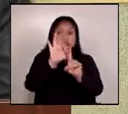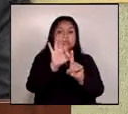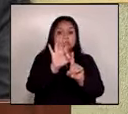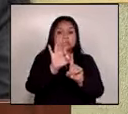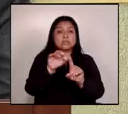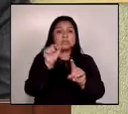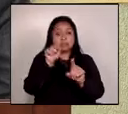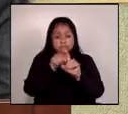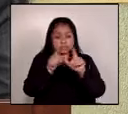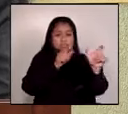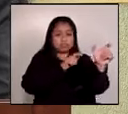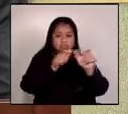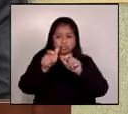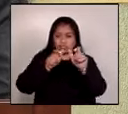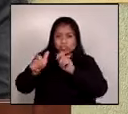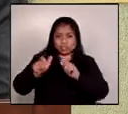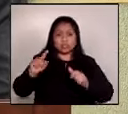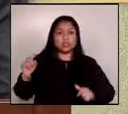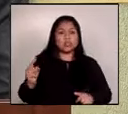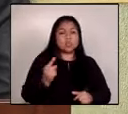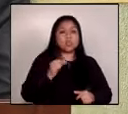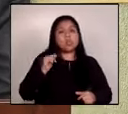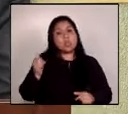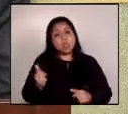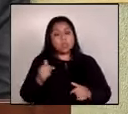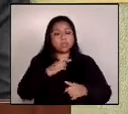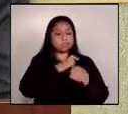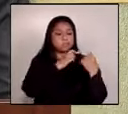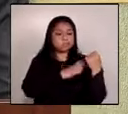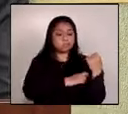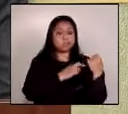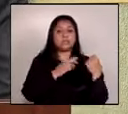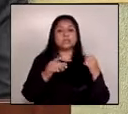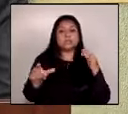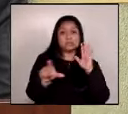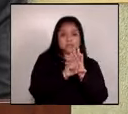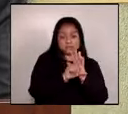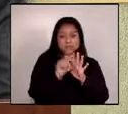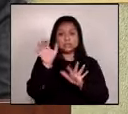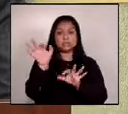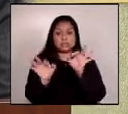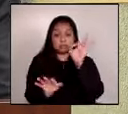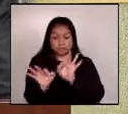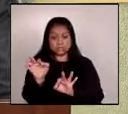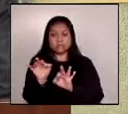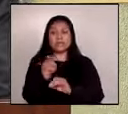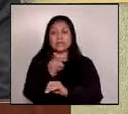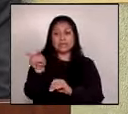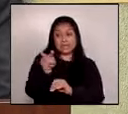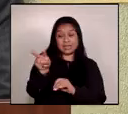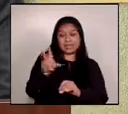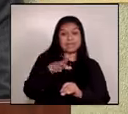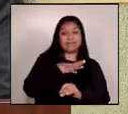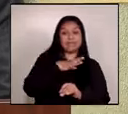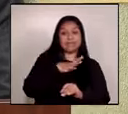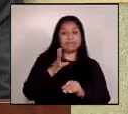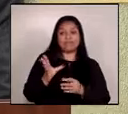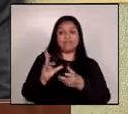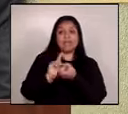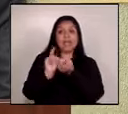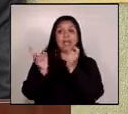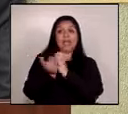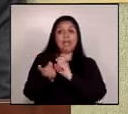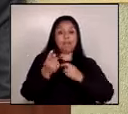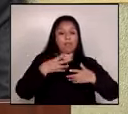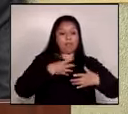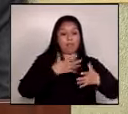coordinaremos con otros poderes del Estado pues el legislativo y el judicial tienen papeles que no pueden ser sustituidos